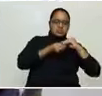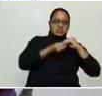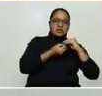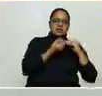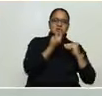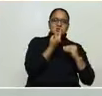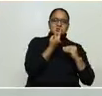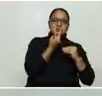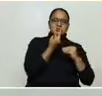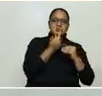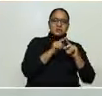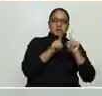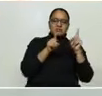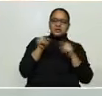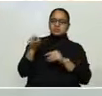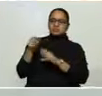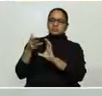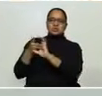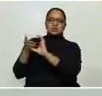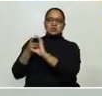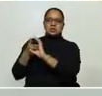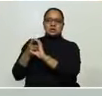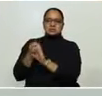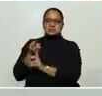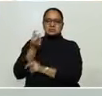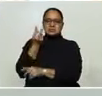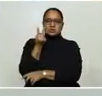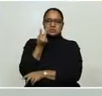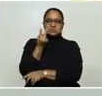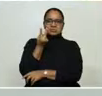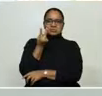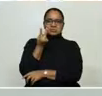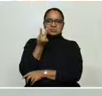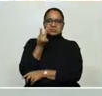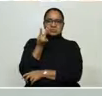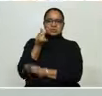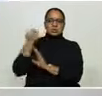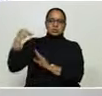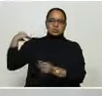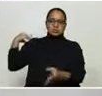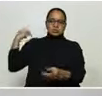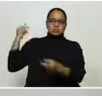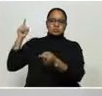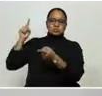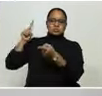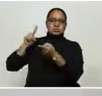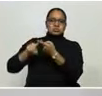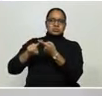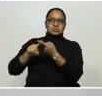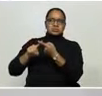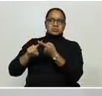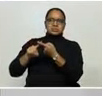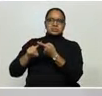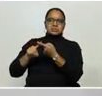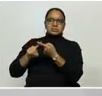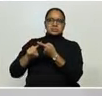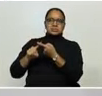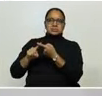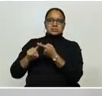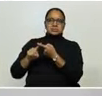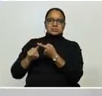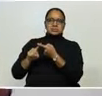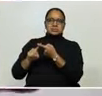Pero, ojo, Choluteca, insisto, en Choluteca, porque ya pasaron más de tres periodos de incubación